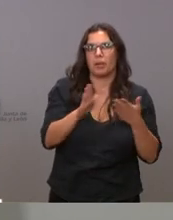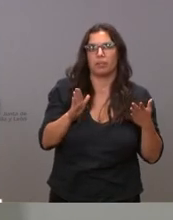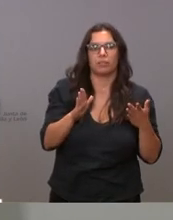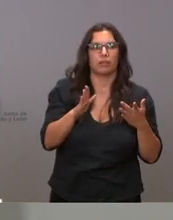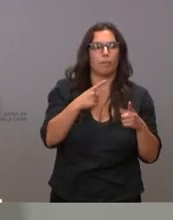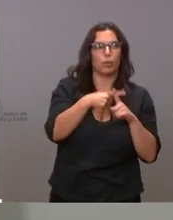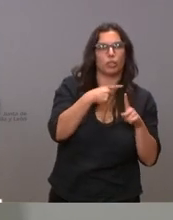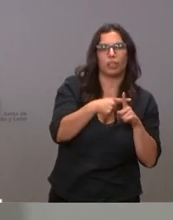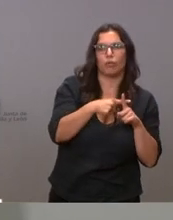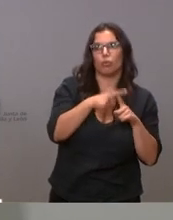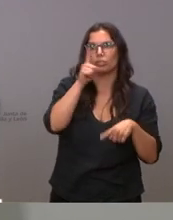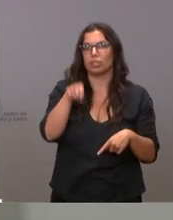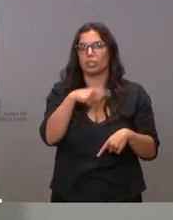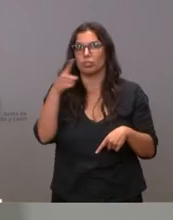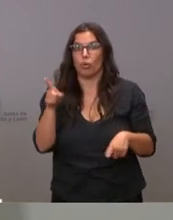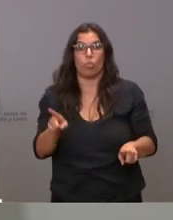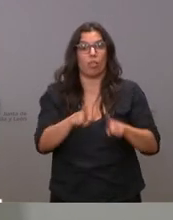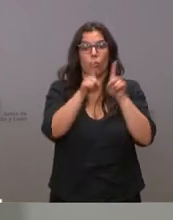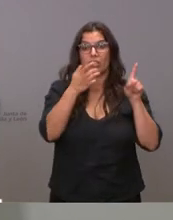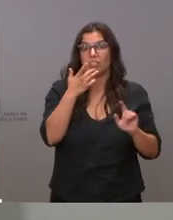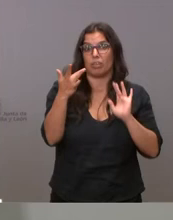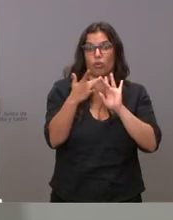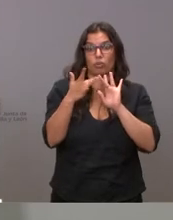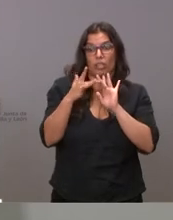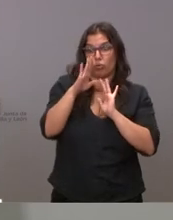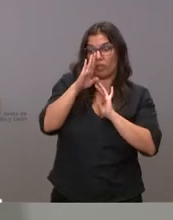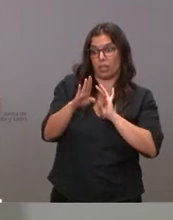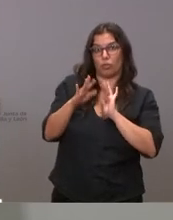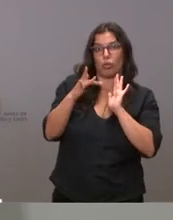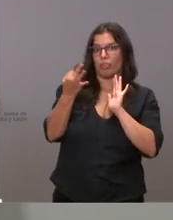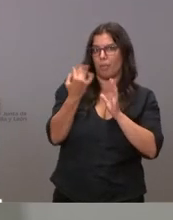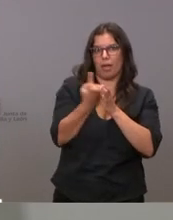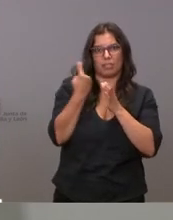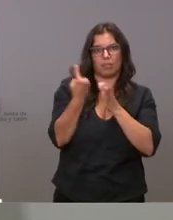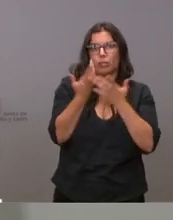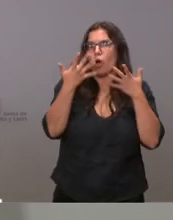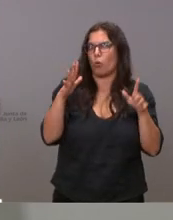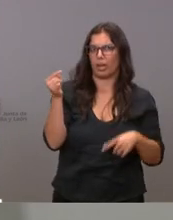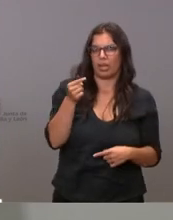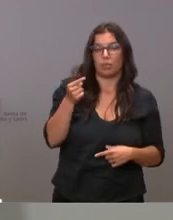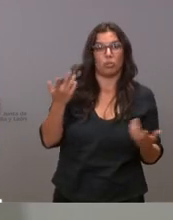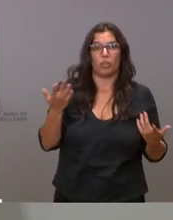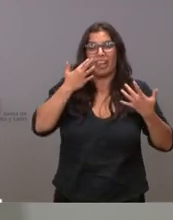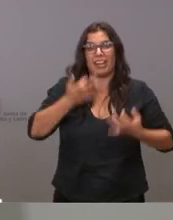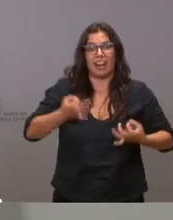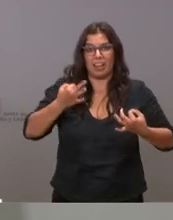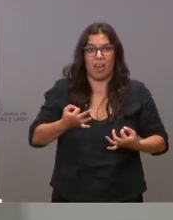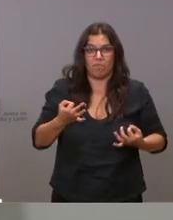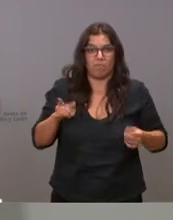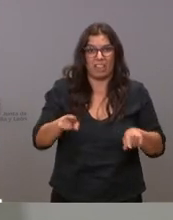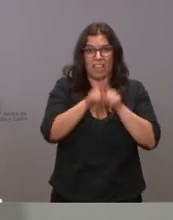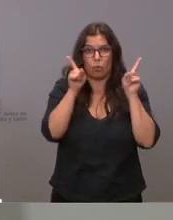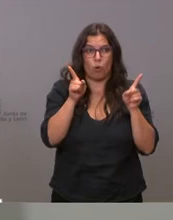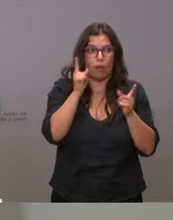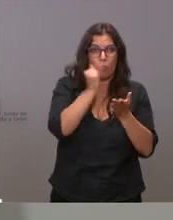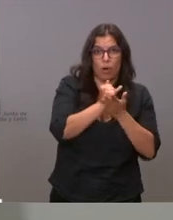positivo o no cuando ha estado con contacto estrecho tiene que guardar el aislamiento por tanto no influye definitivamente en las